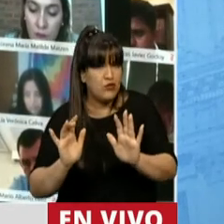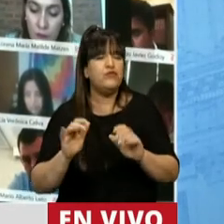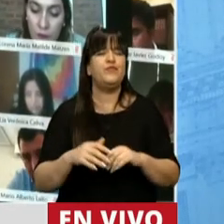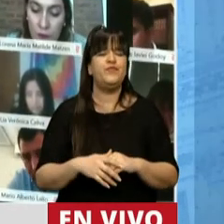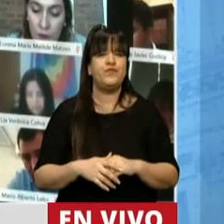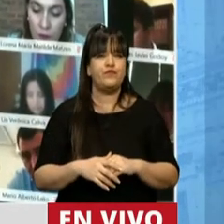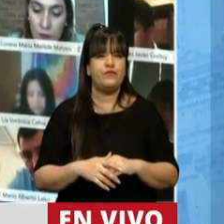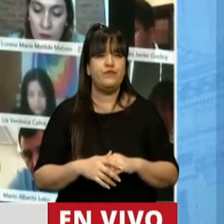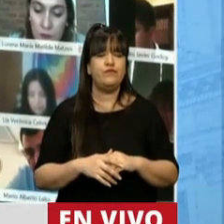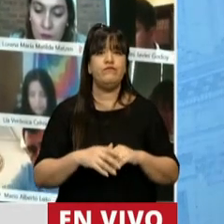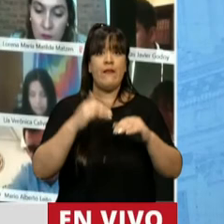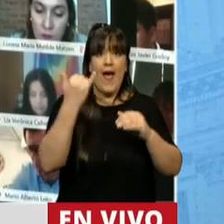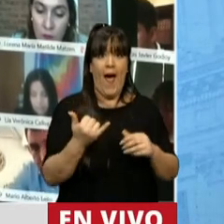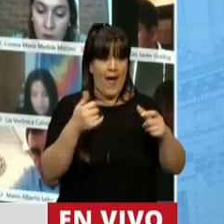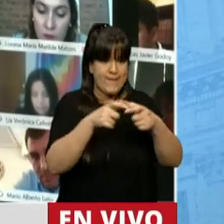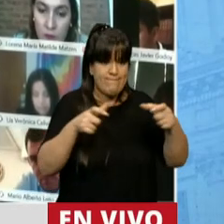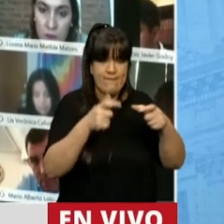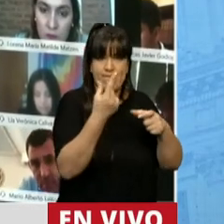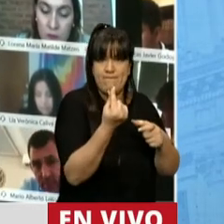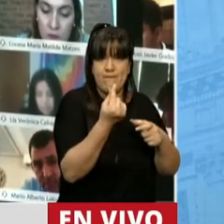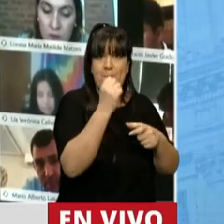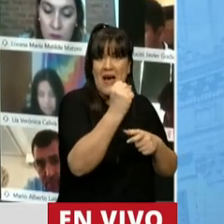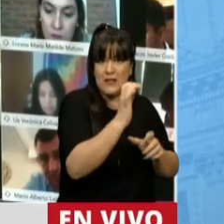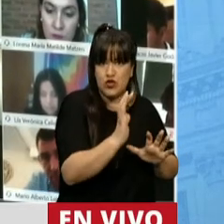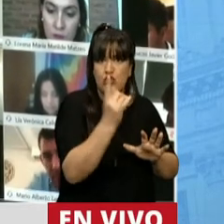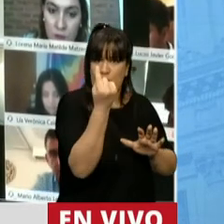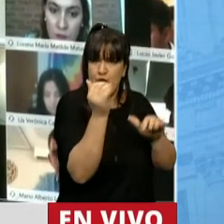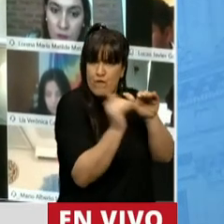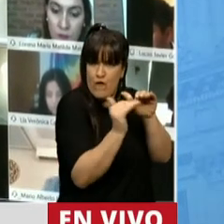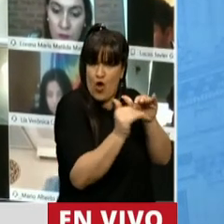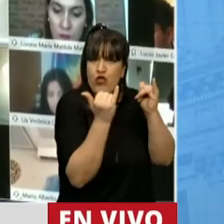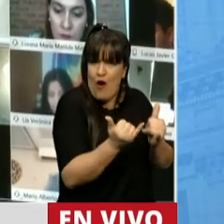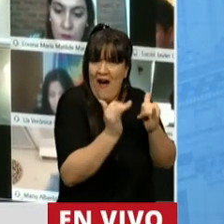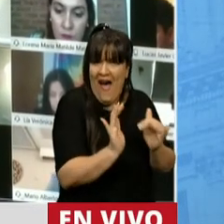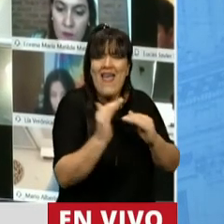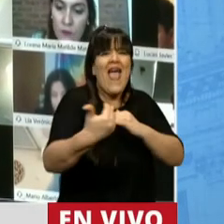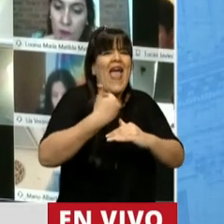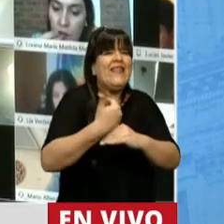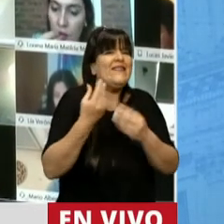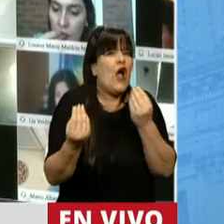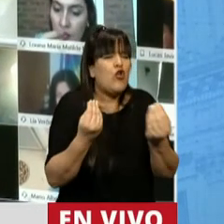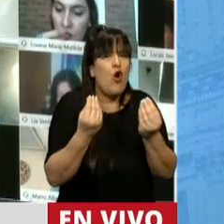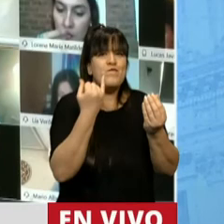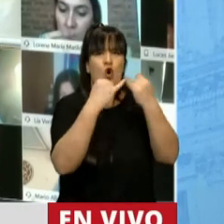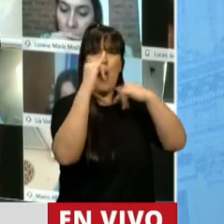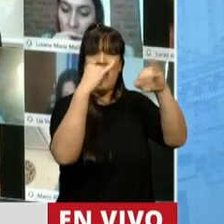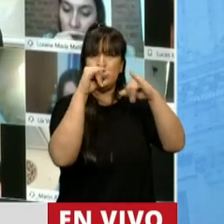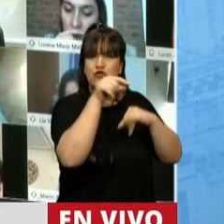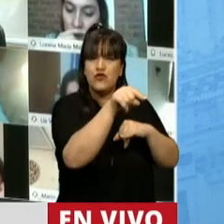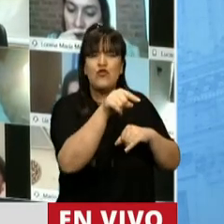con títulos en pesos, fondos que entraron en acciones claramente